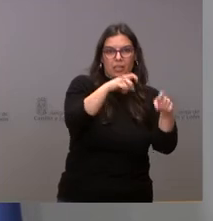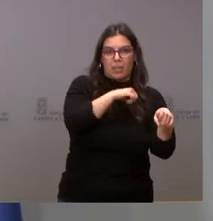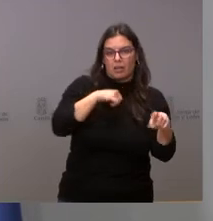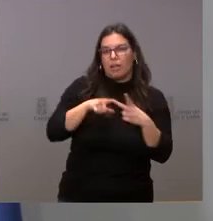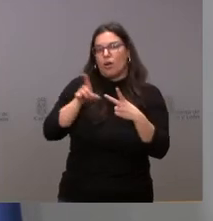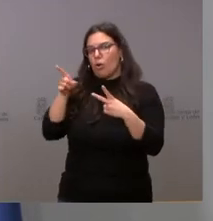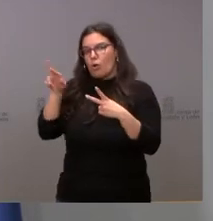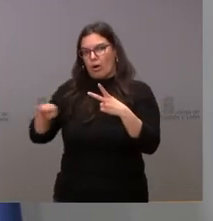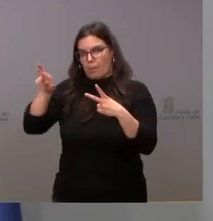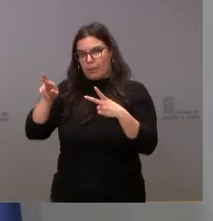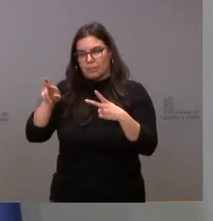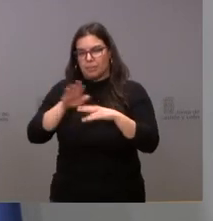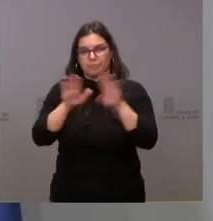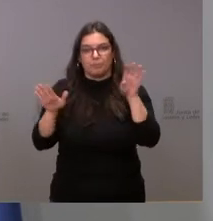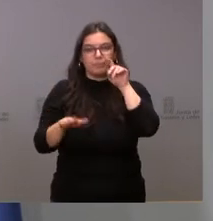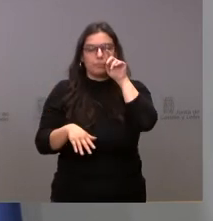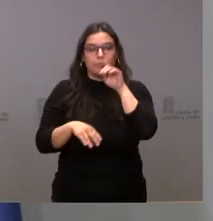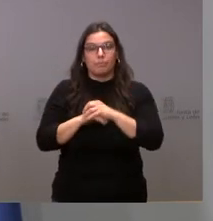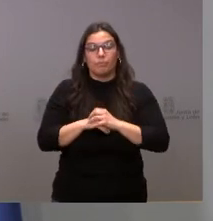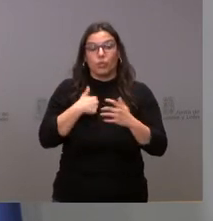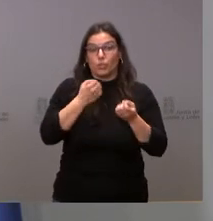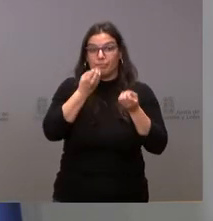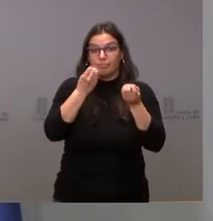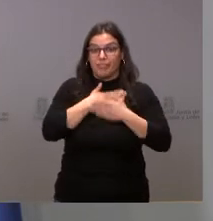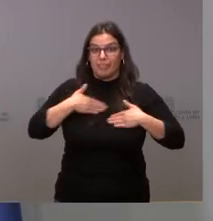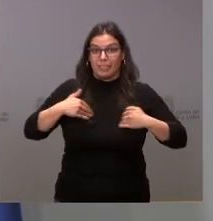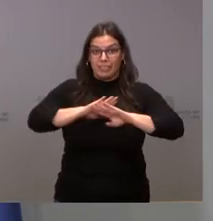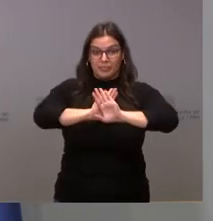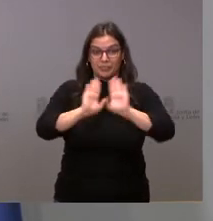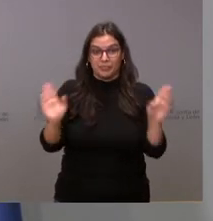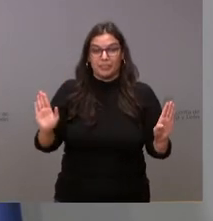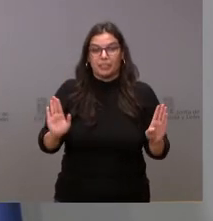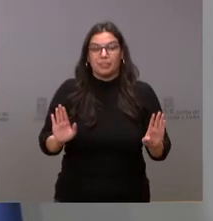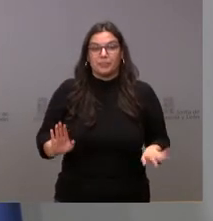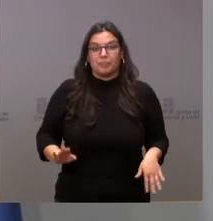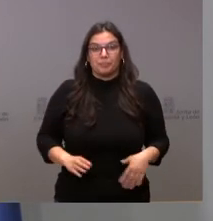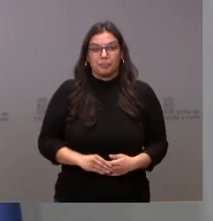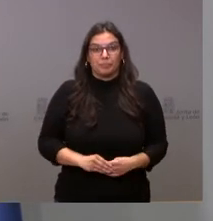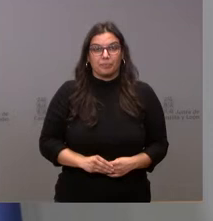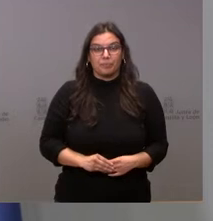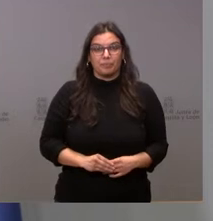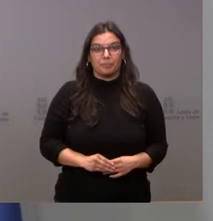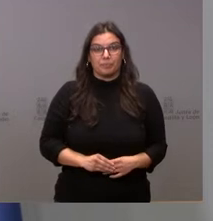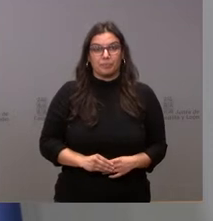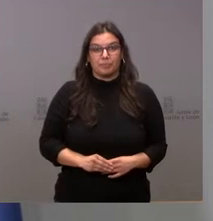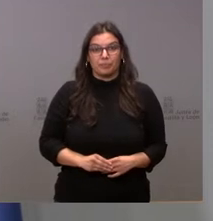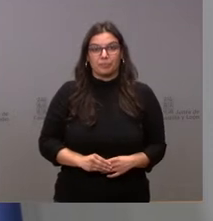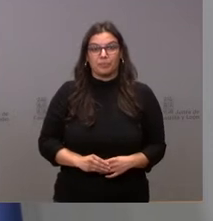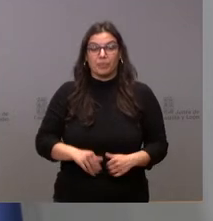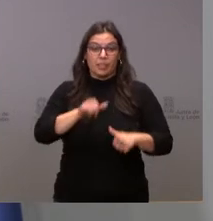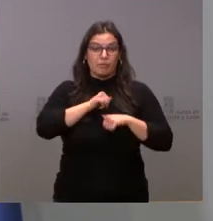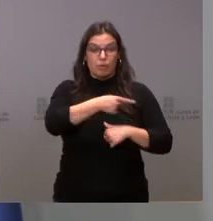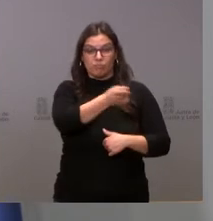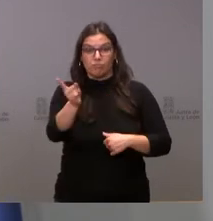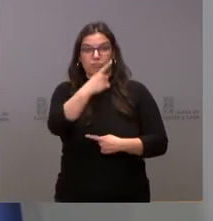Y sin más, pues esto es lo que yo quería informarles en esta primera intervención y quedo a la espera de las